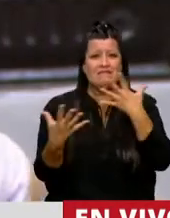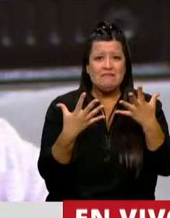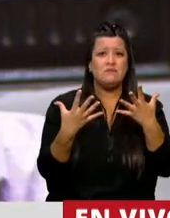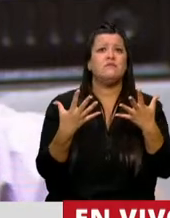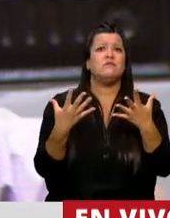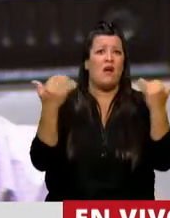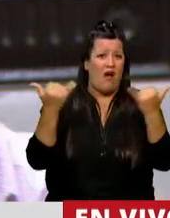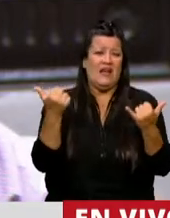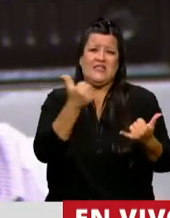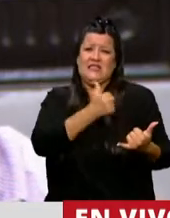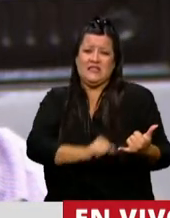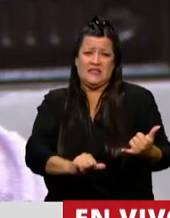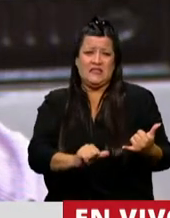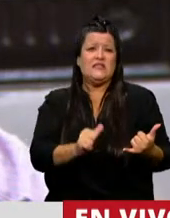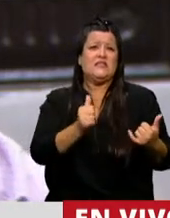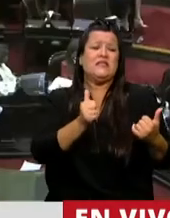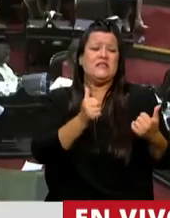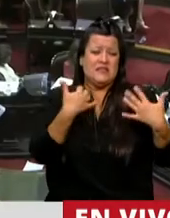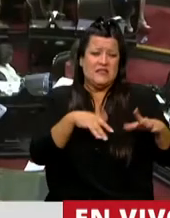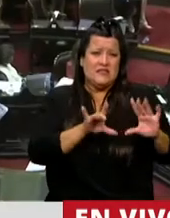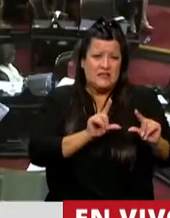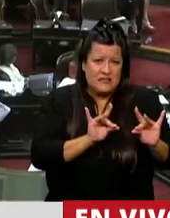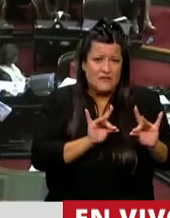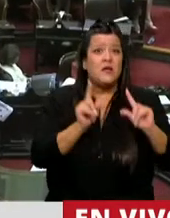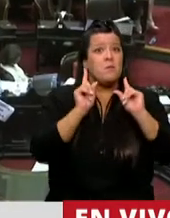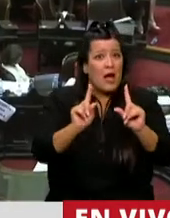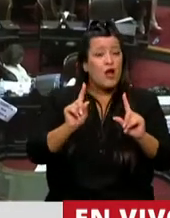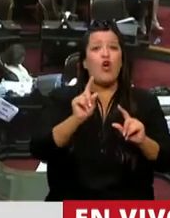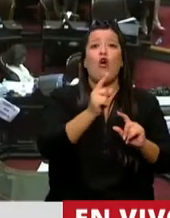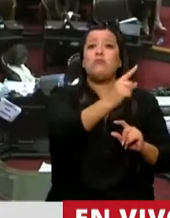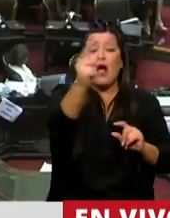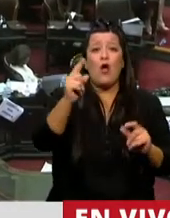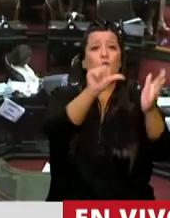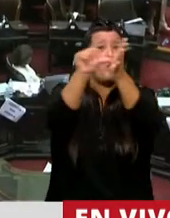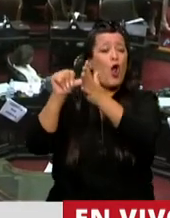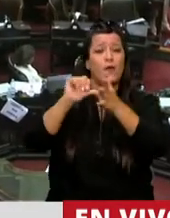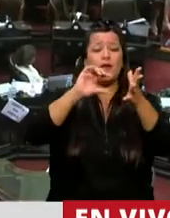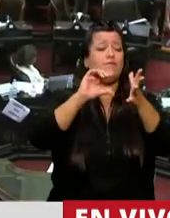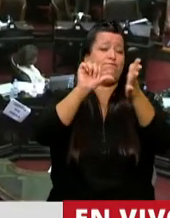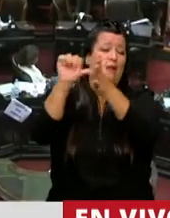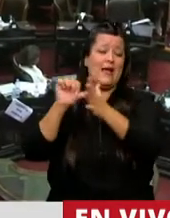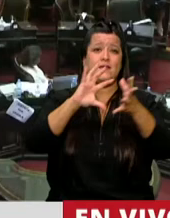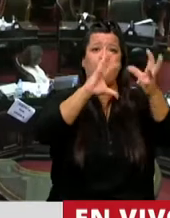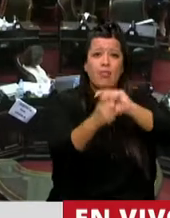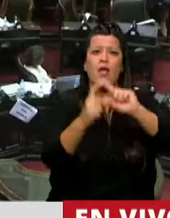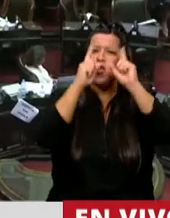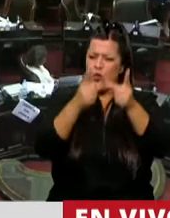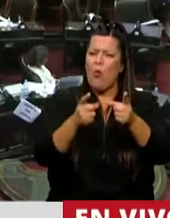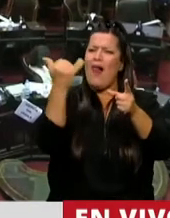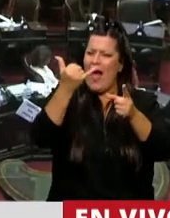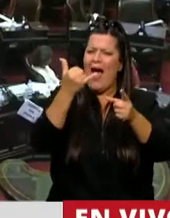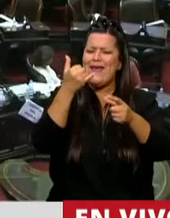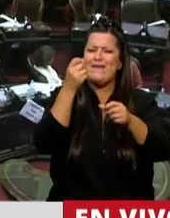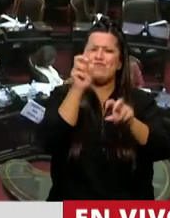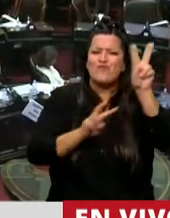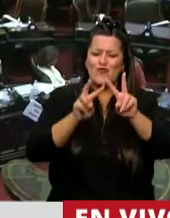cicatrices, oportunidades de crecimiento en cada una de las sociedades que afectó. Creo que esta pandemia va a dejar un aprendizaje,